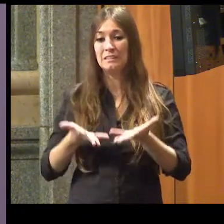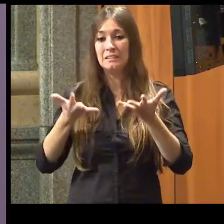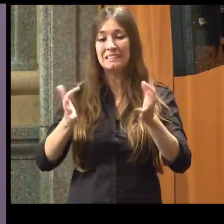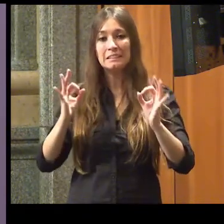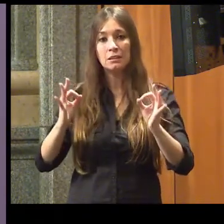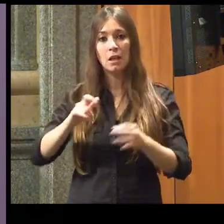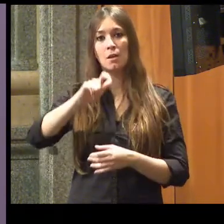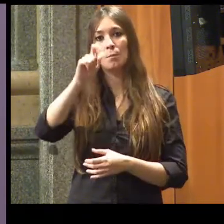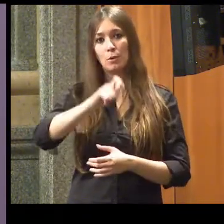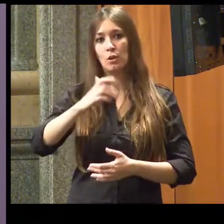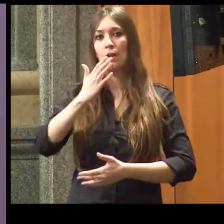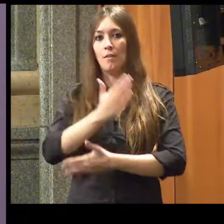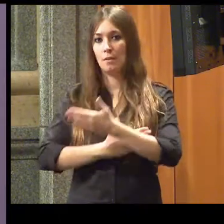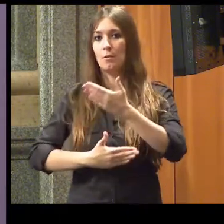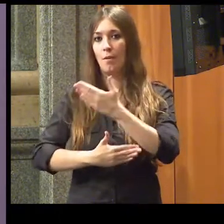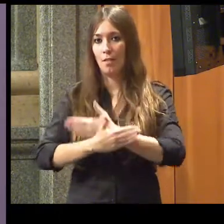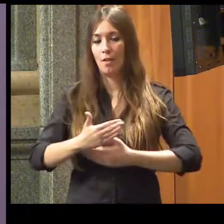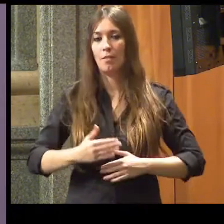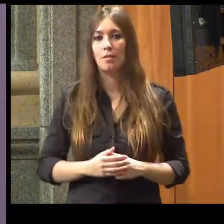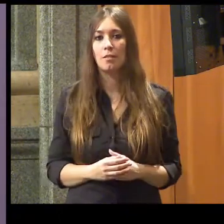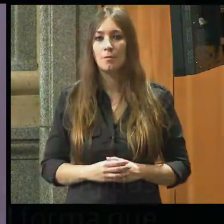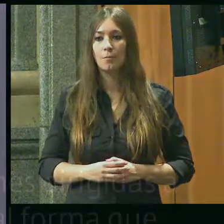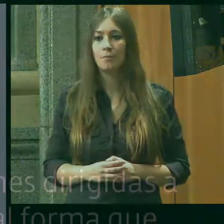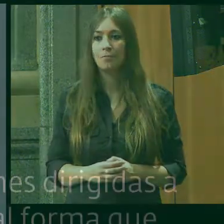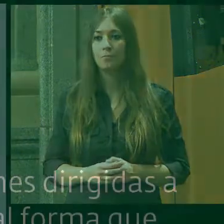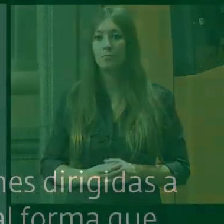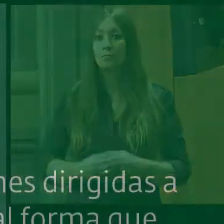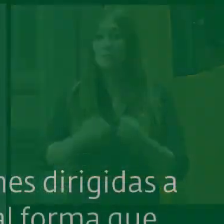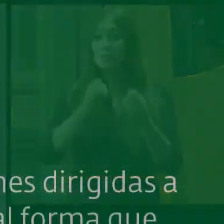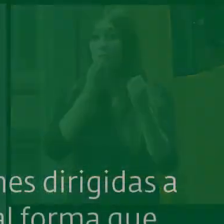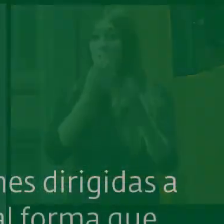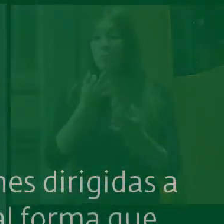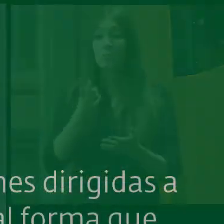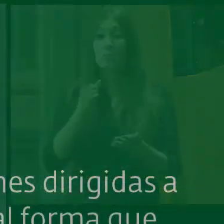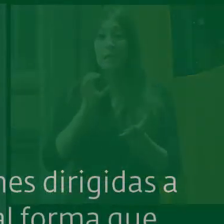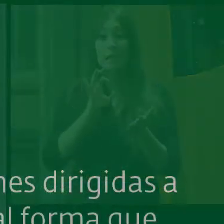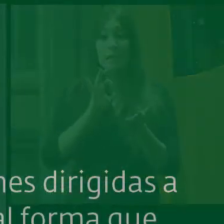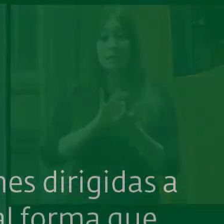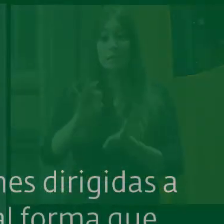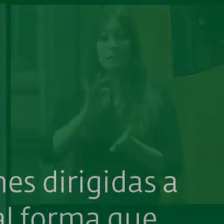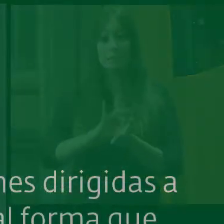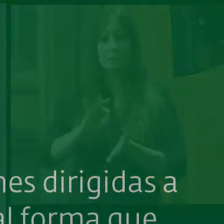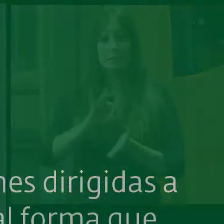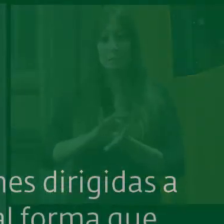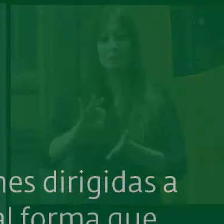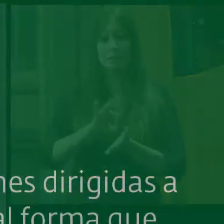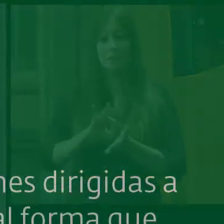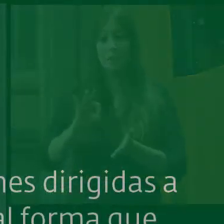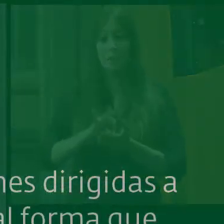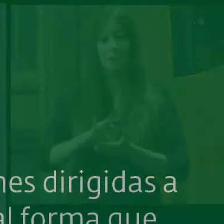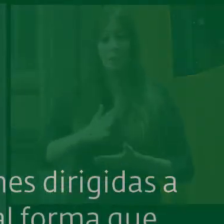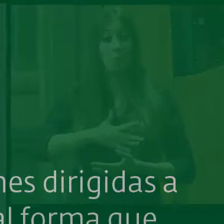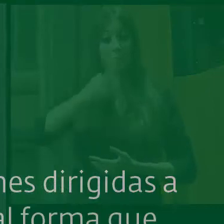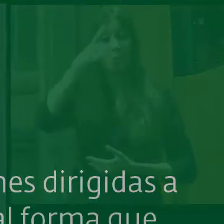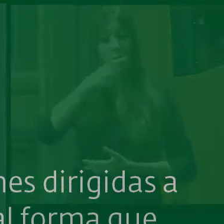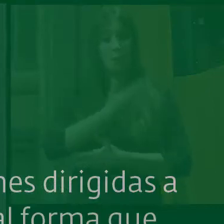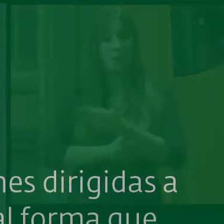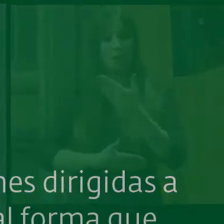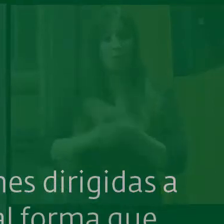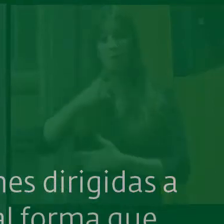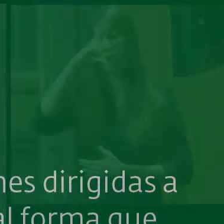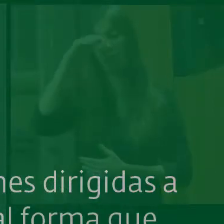las personas con discapacidad. Permitir que los servicios que reciben las personas con discapacidad